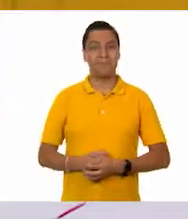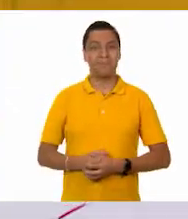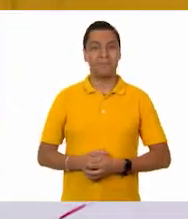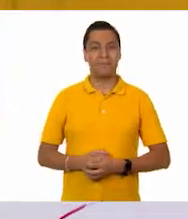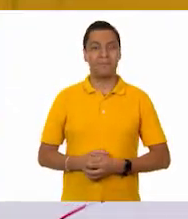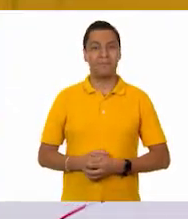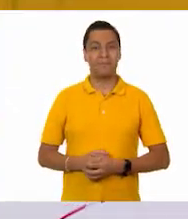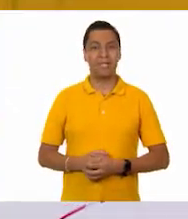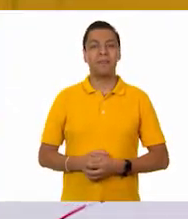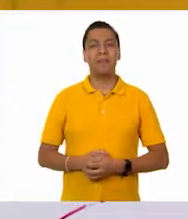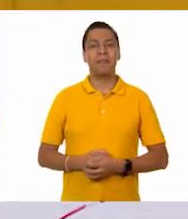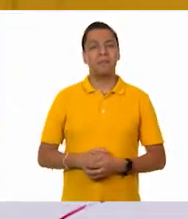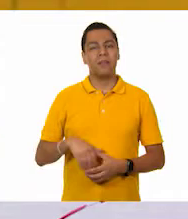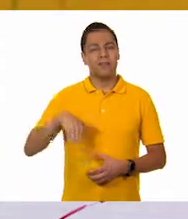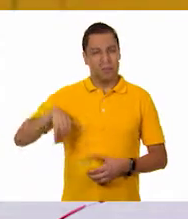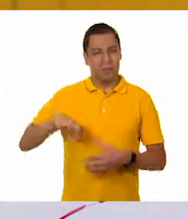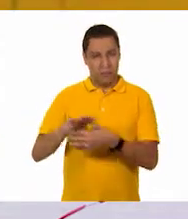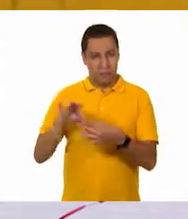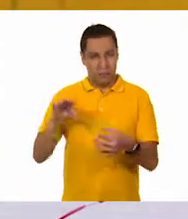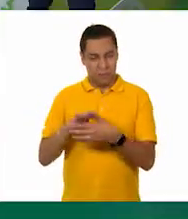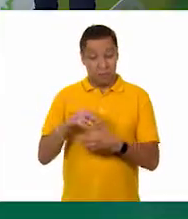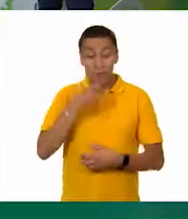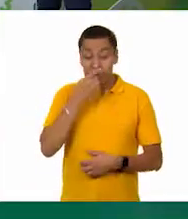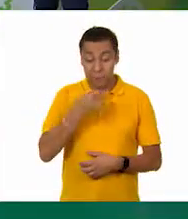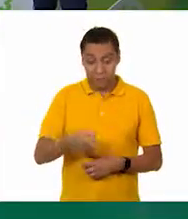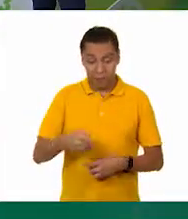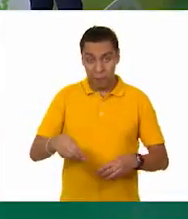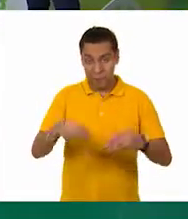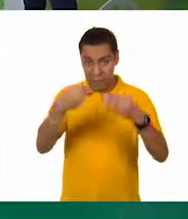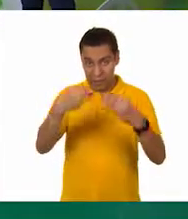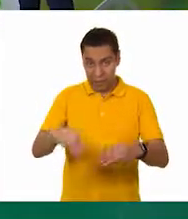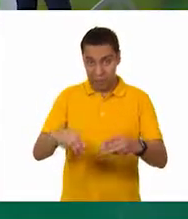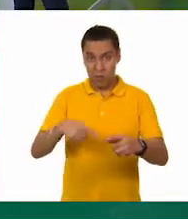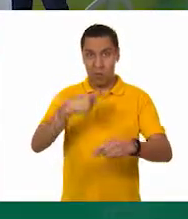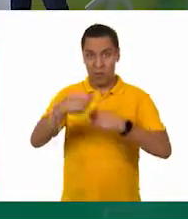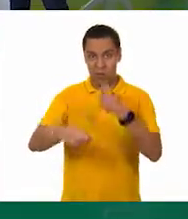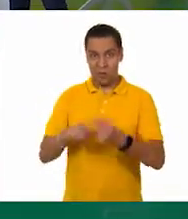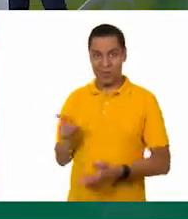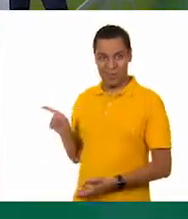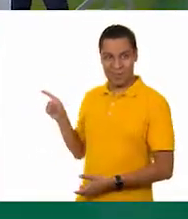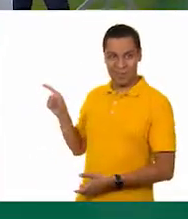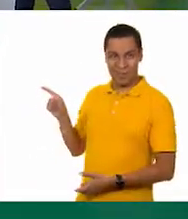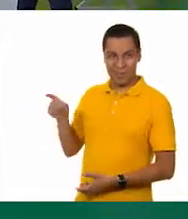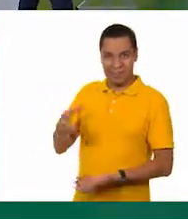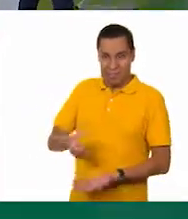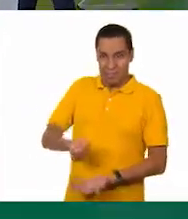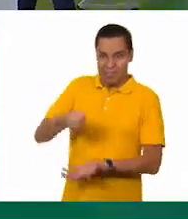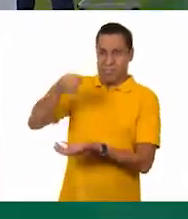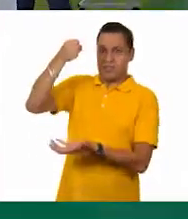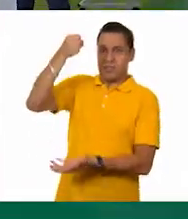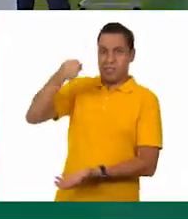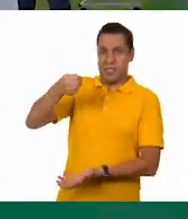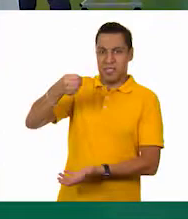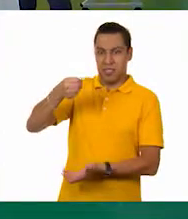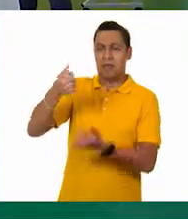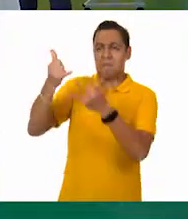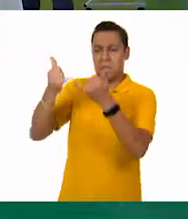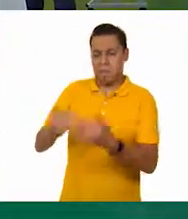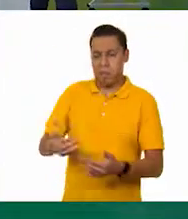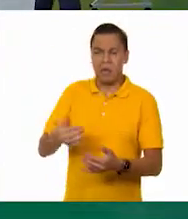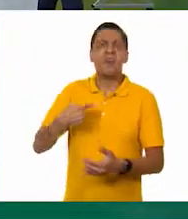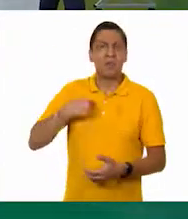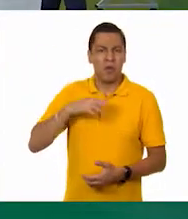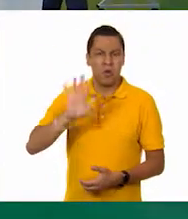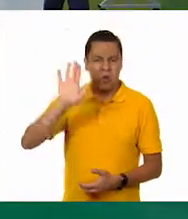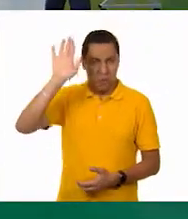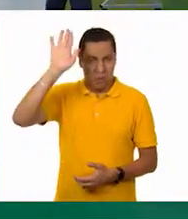Muy bien, Tino. Hablando de... Estábamos viendo de que cuando íbamos al mandado, pedíamos a veces la bolsa más pesada para ayudar a nuestra mamá o nuestro papá.